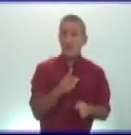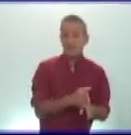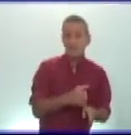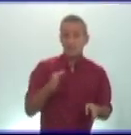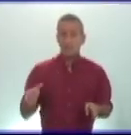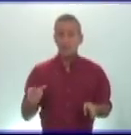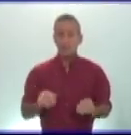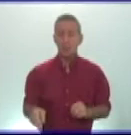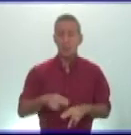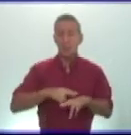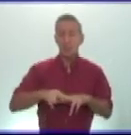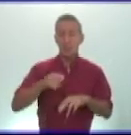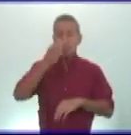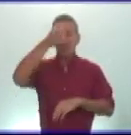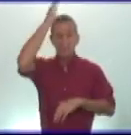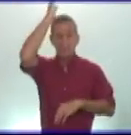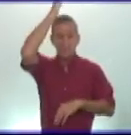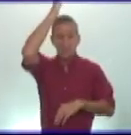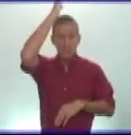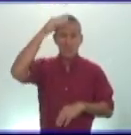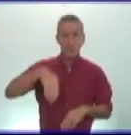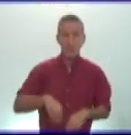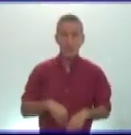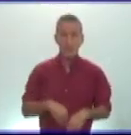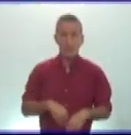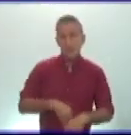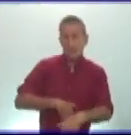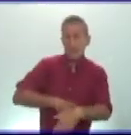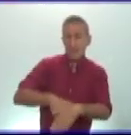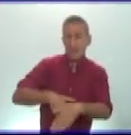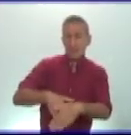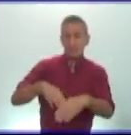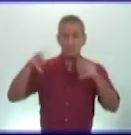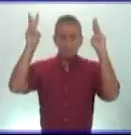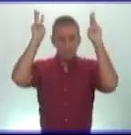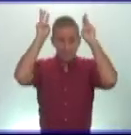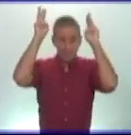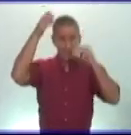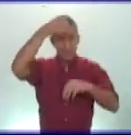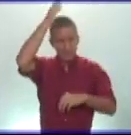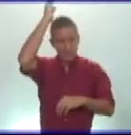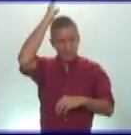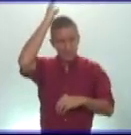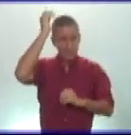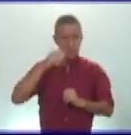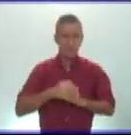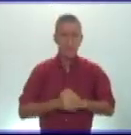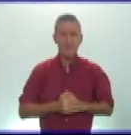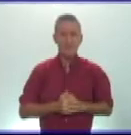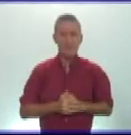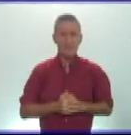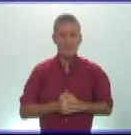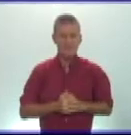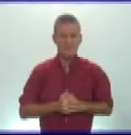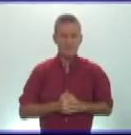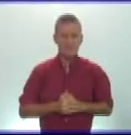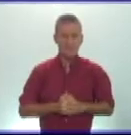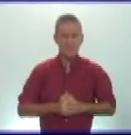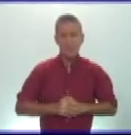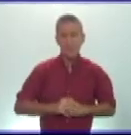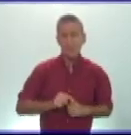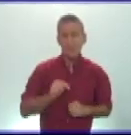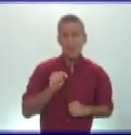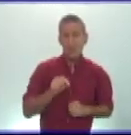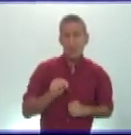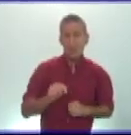inicia desde la expulsión de tarquinio el soberbio en el año 509 hasta el año 29 antes de cristo en